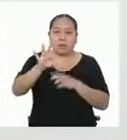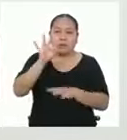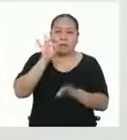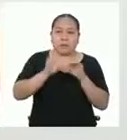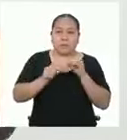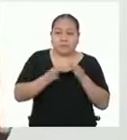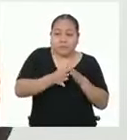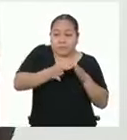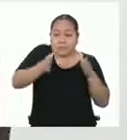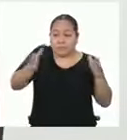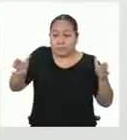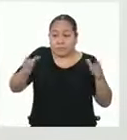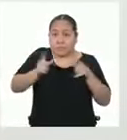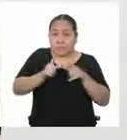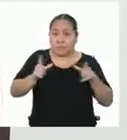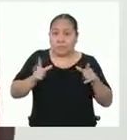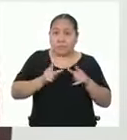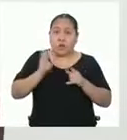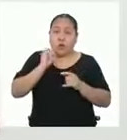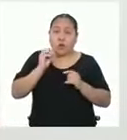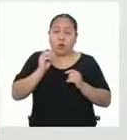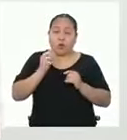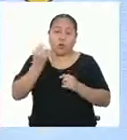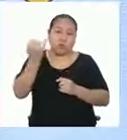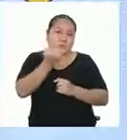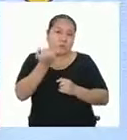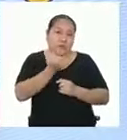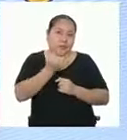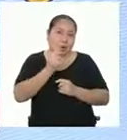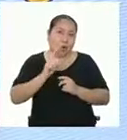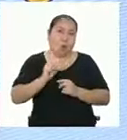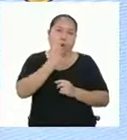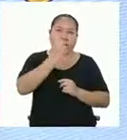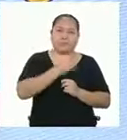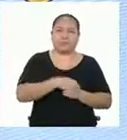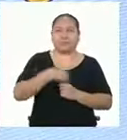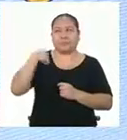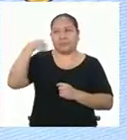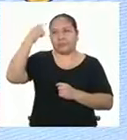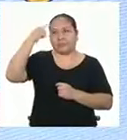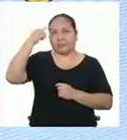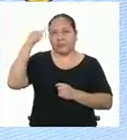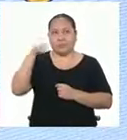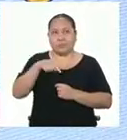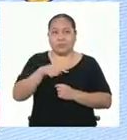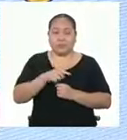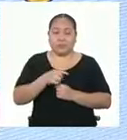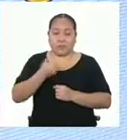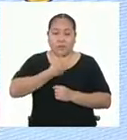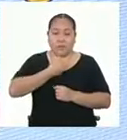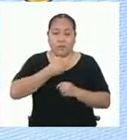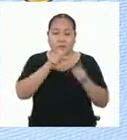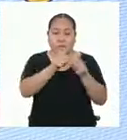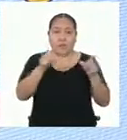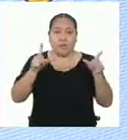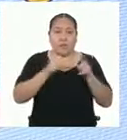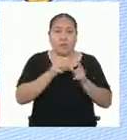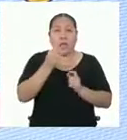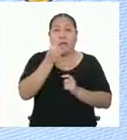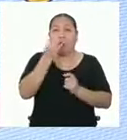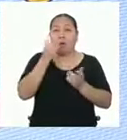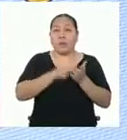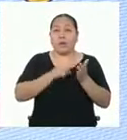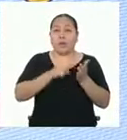o tener más espacio o un diseño único. Estaba pensando que aunque yo quiero tener mi propio espacio, a